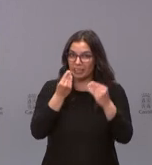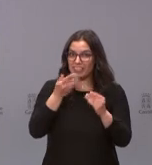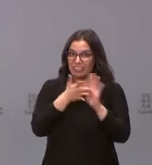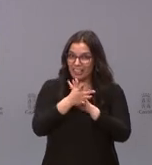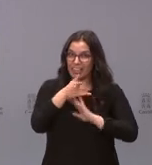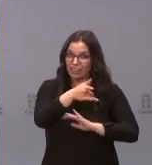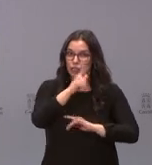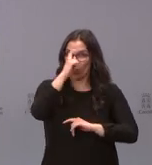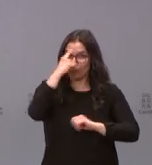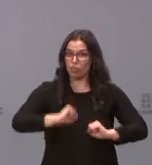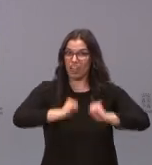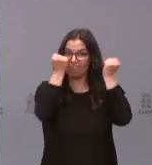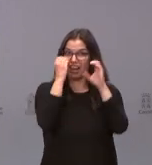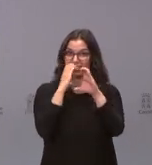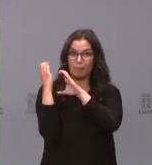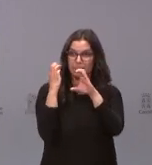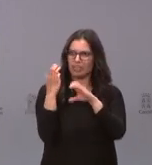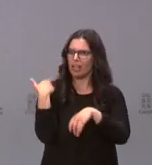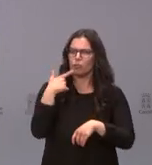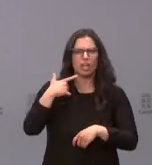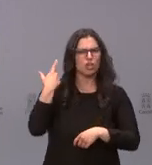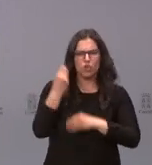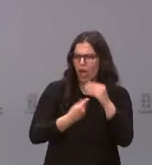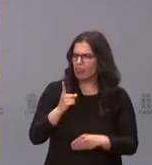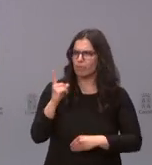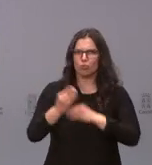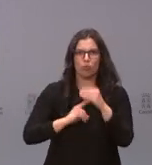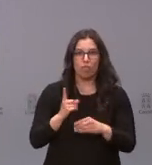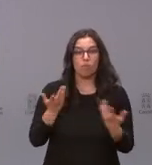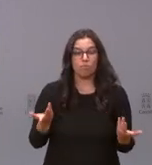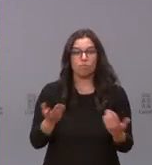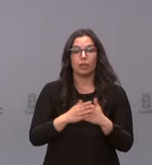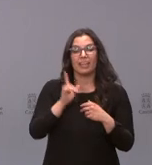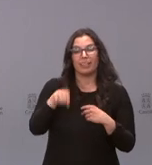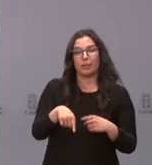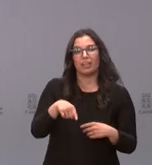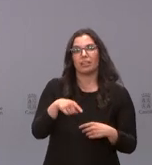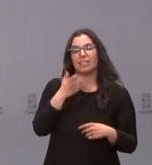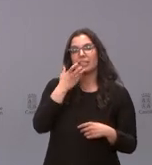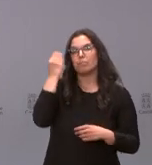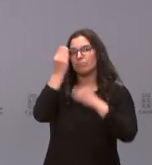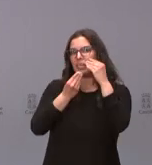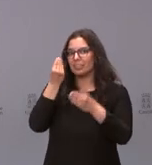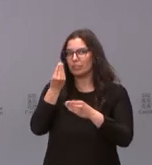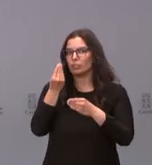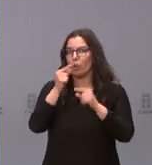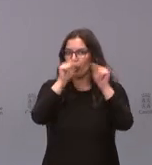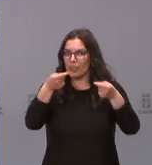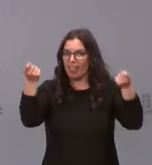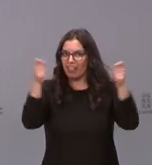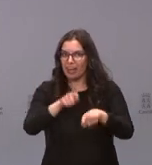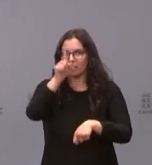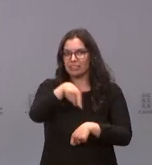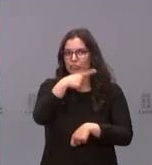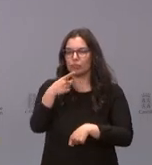Santa porque es algo que ustedes habían dicho que no iban a hacer y si está también sobre la mesa el cierre perimetral de las provincias.